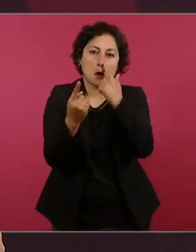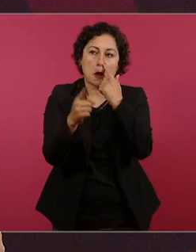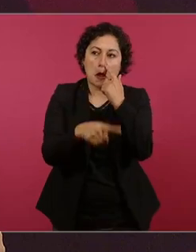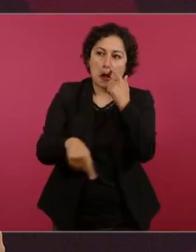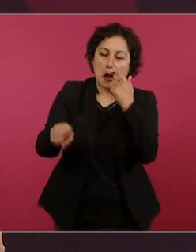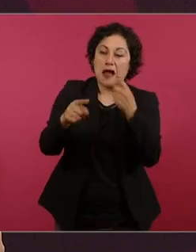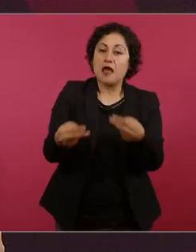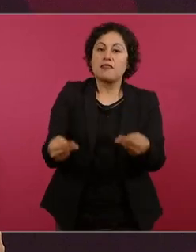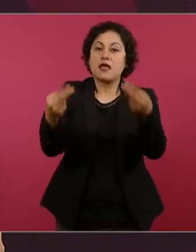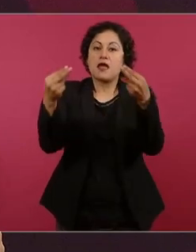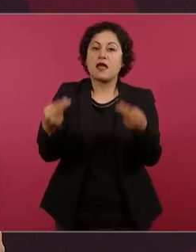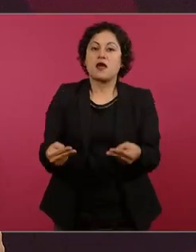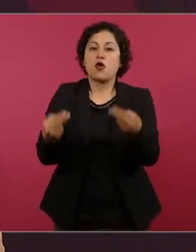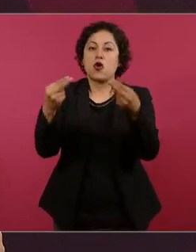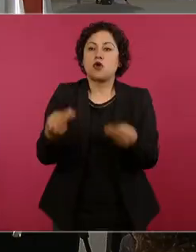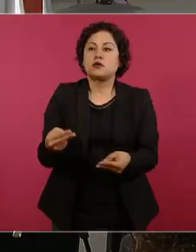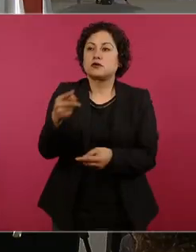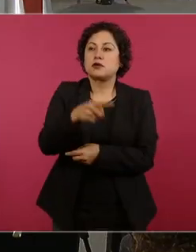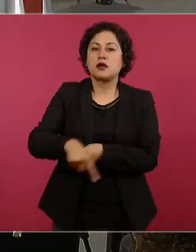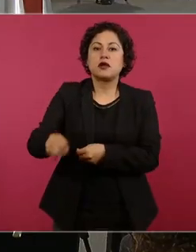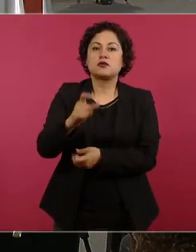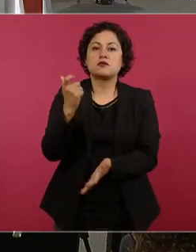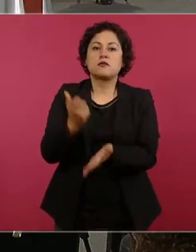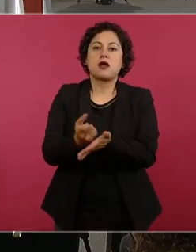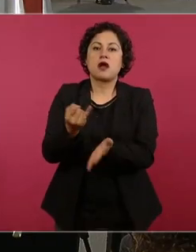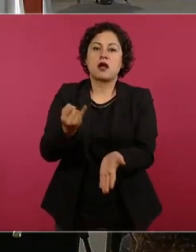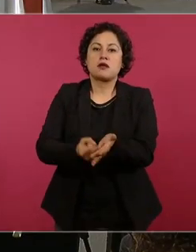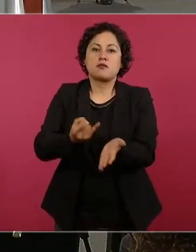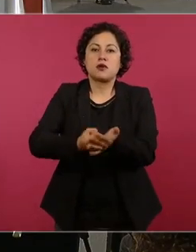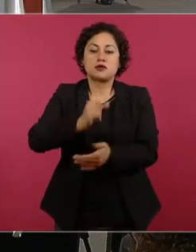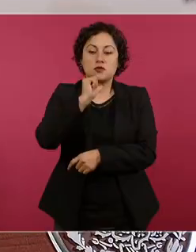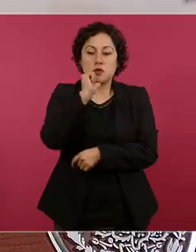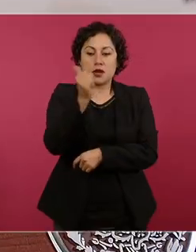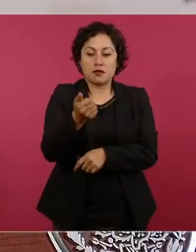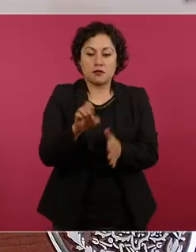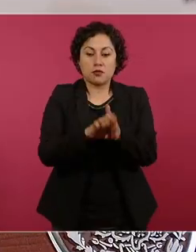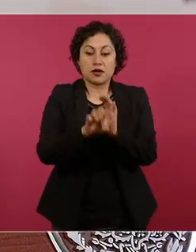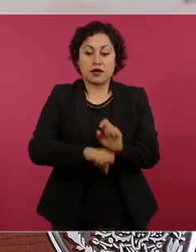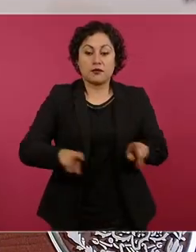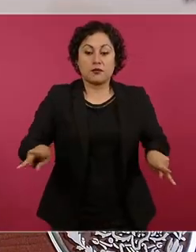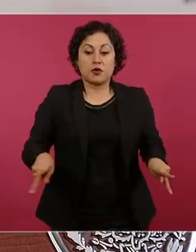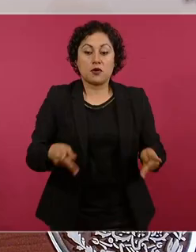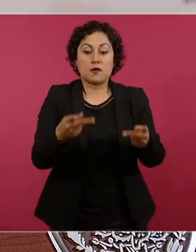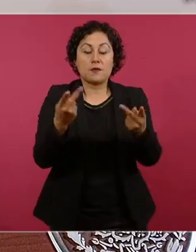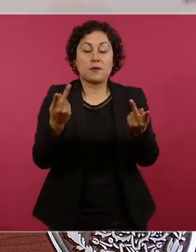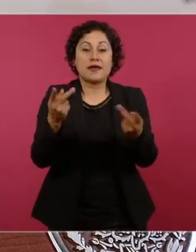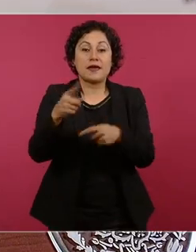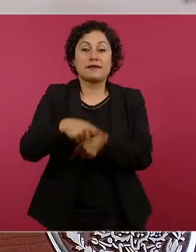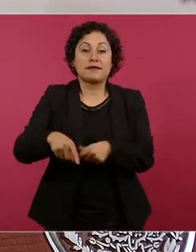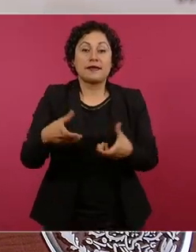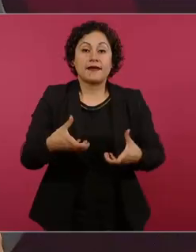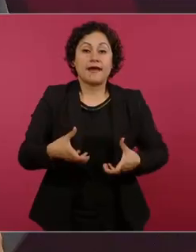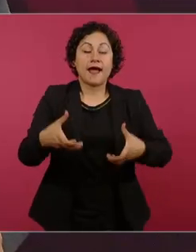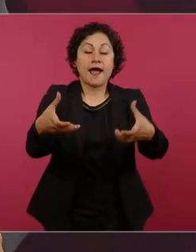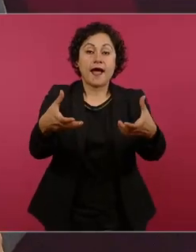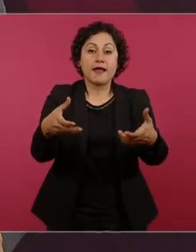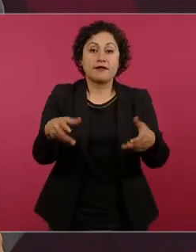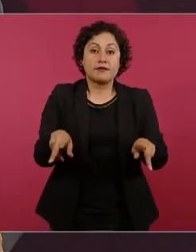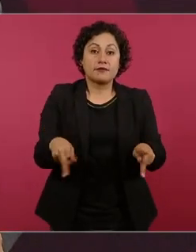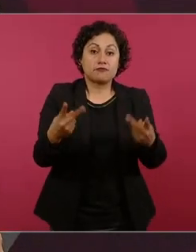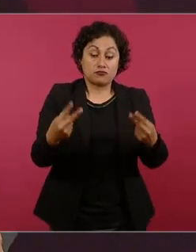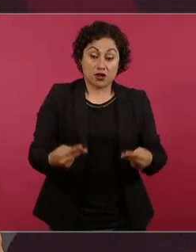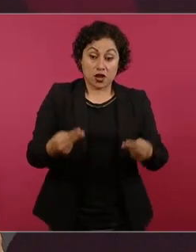no pagaban impuestos los ambulantes la gente que se busca la vida como puede